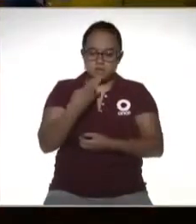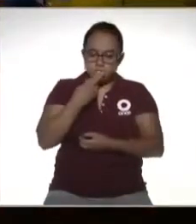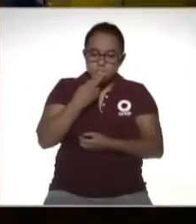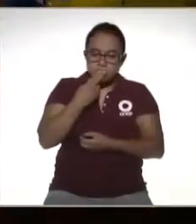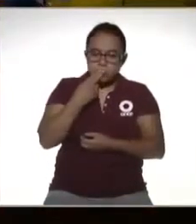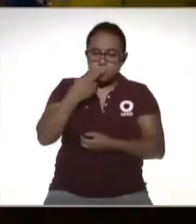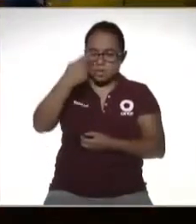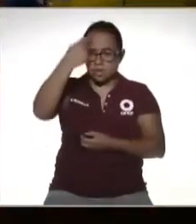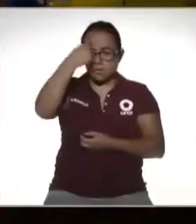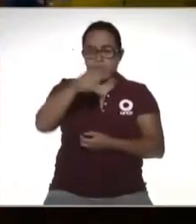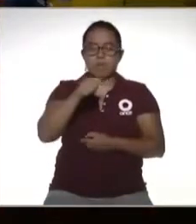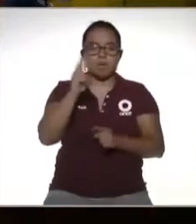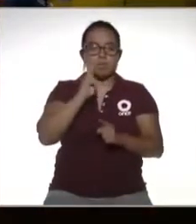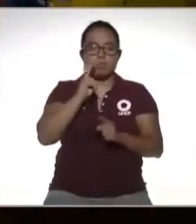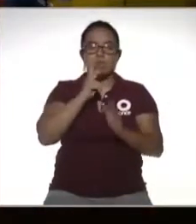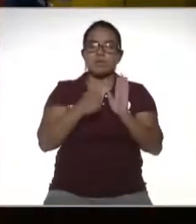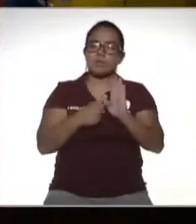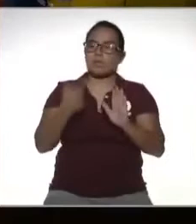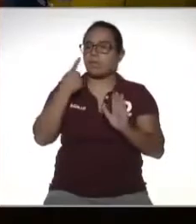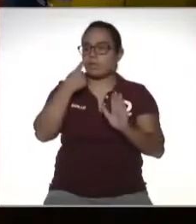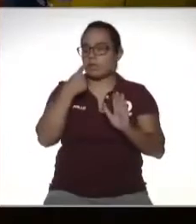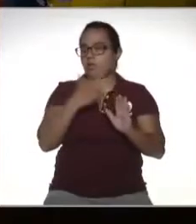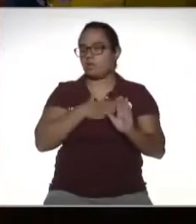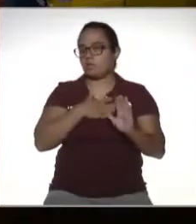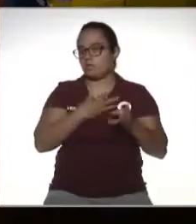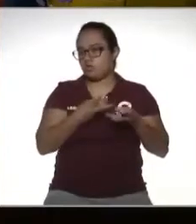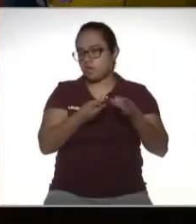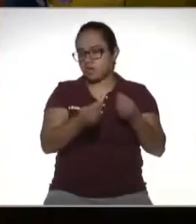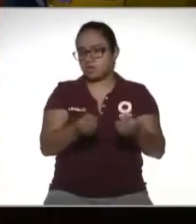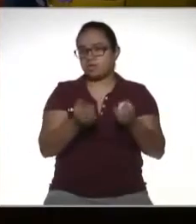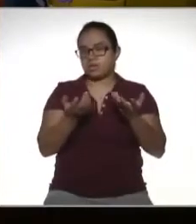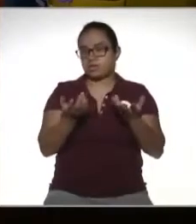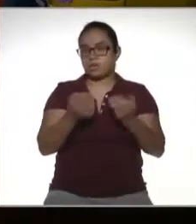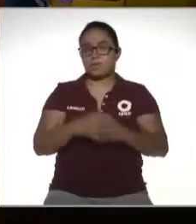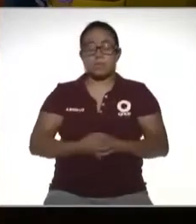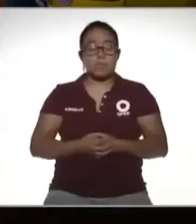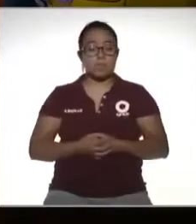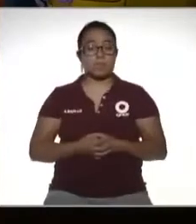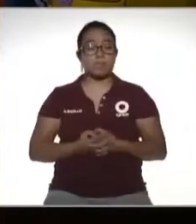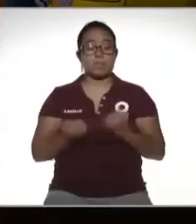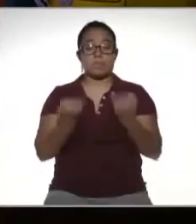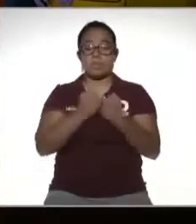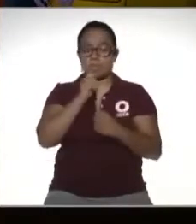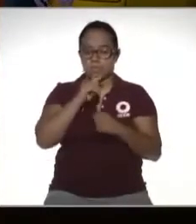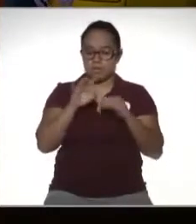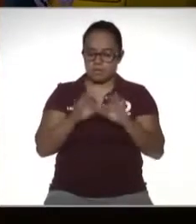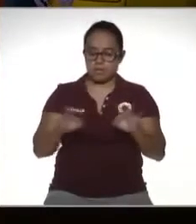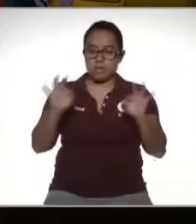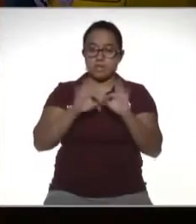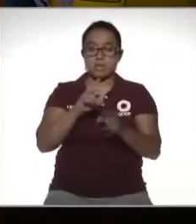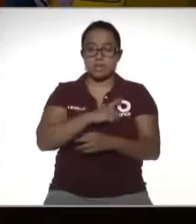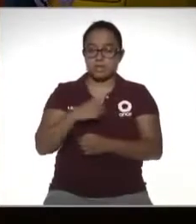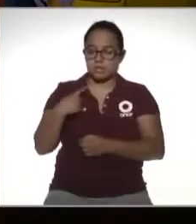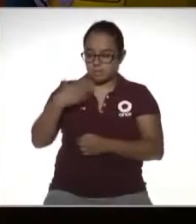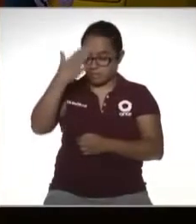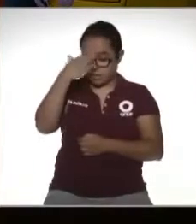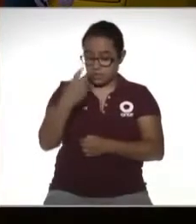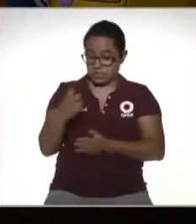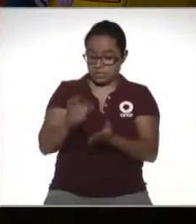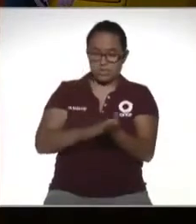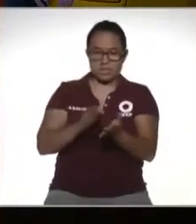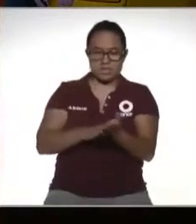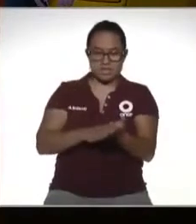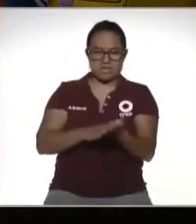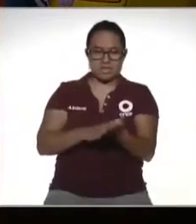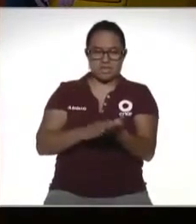para acreditar un gasto o acreditar una deducción y también es muy importante saber que estos comprobantes